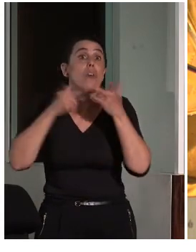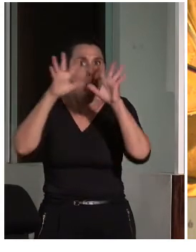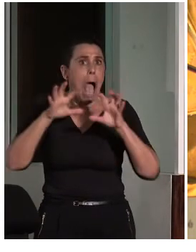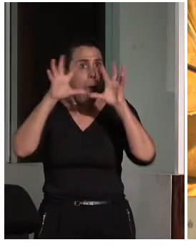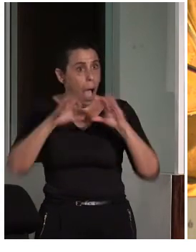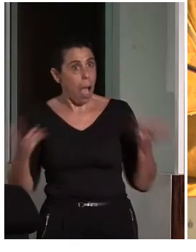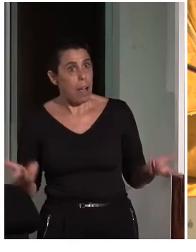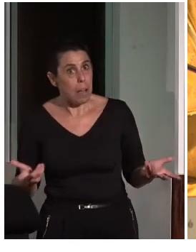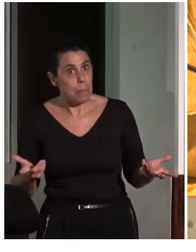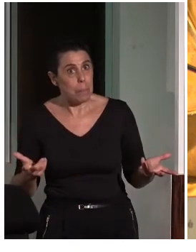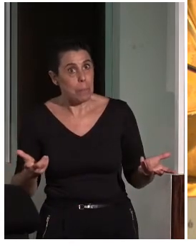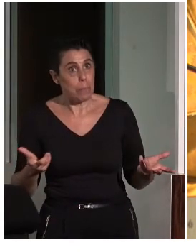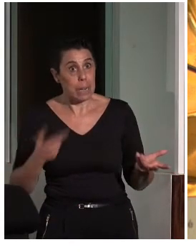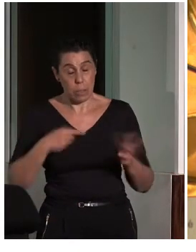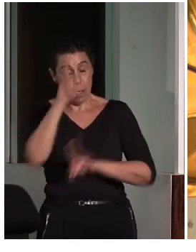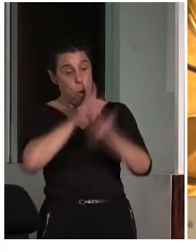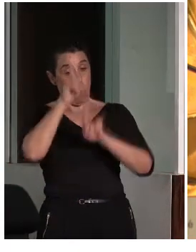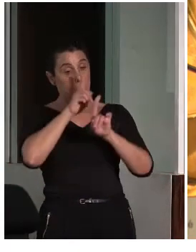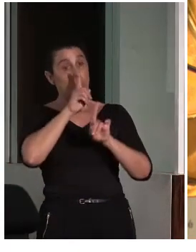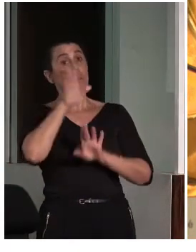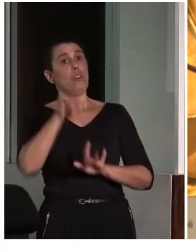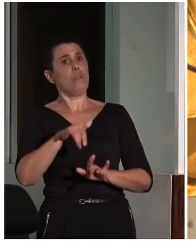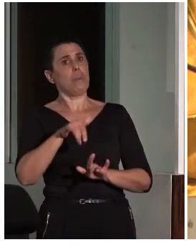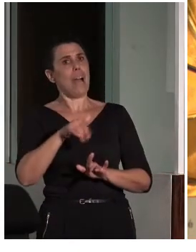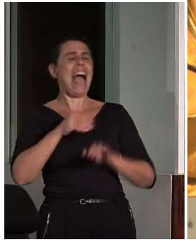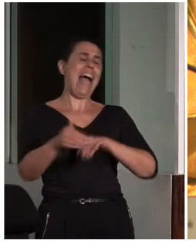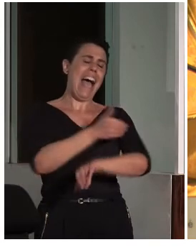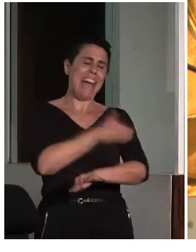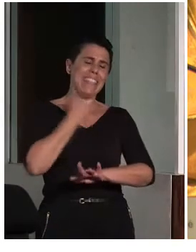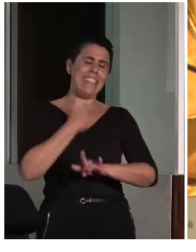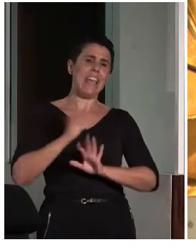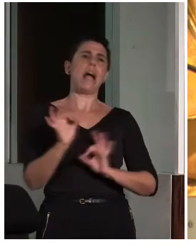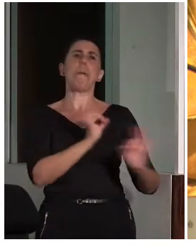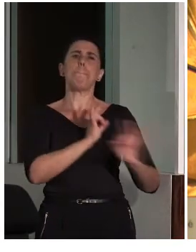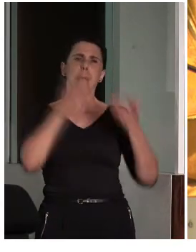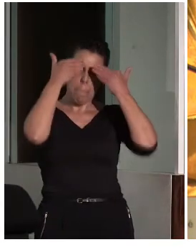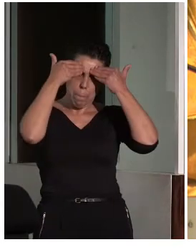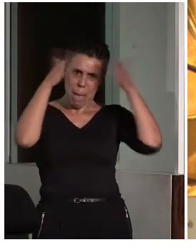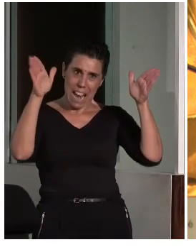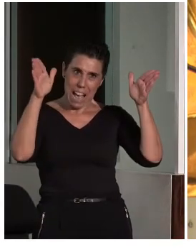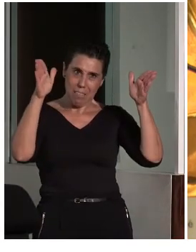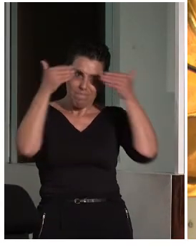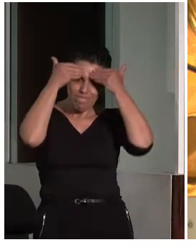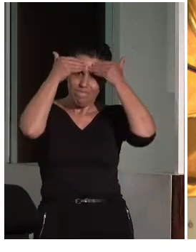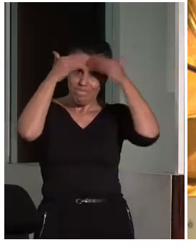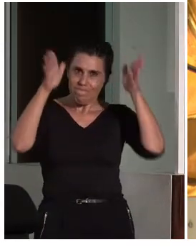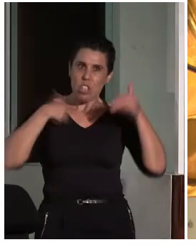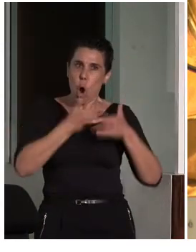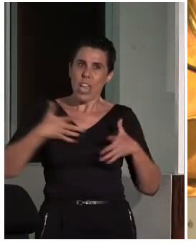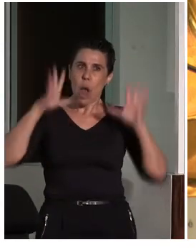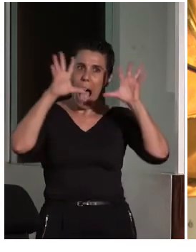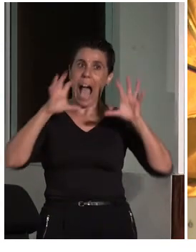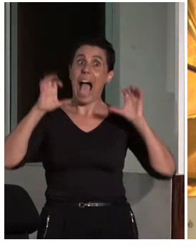Es decir, el problema es que tenemos que tener una predisposición y, sobre todo, una cultura del aprendizaje, ¿no? Que ya